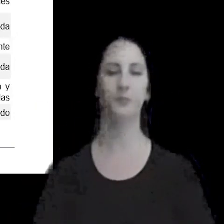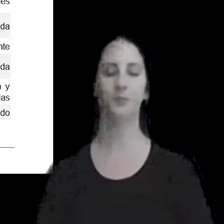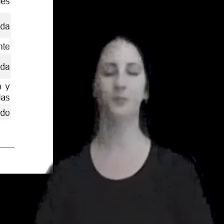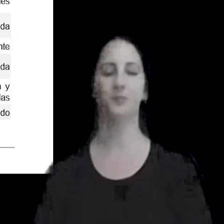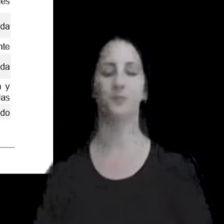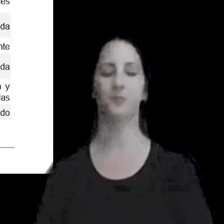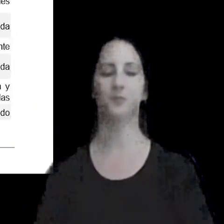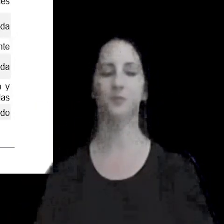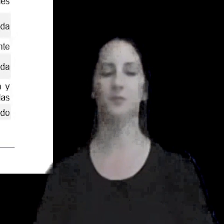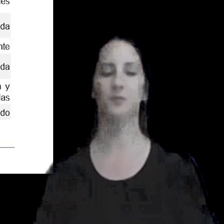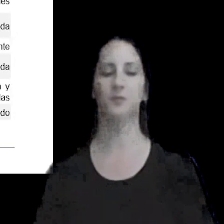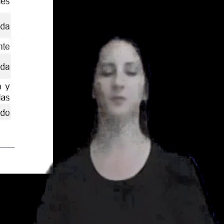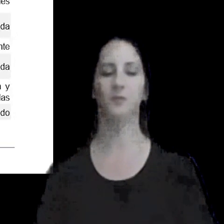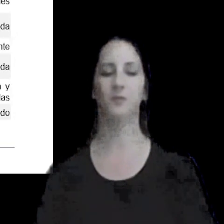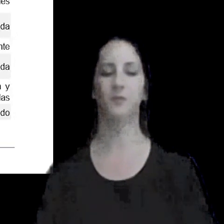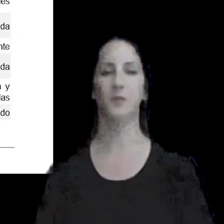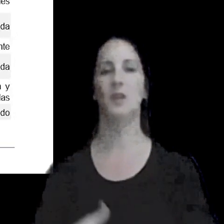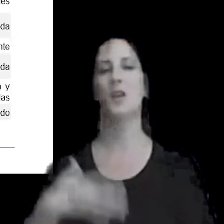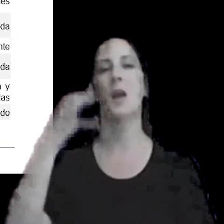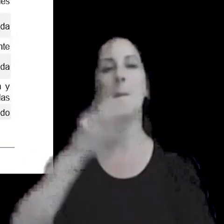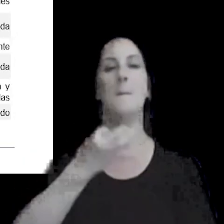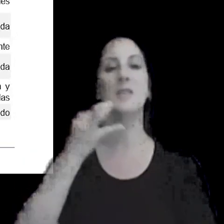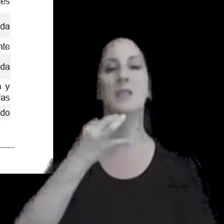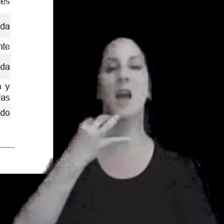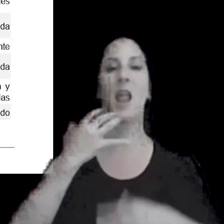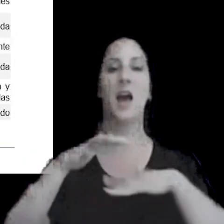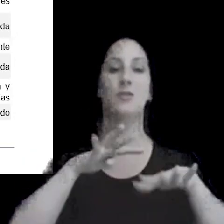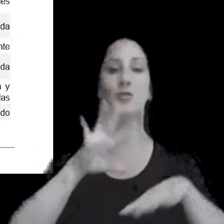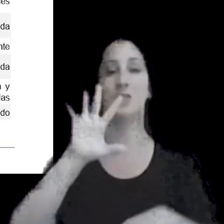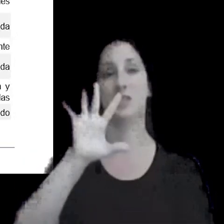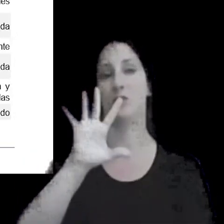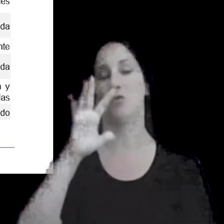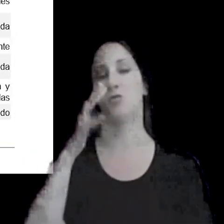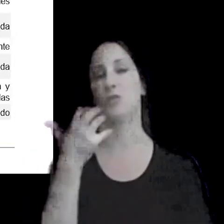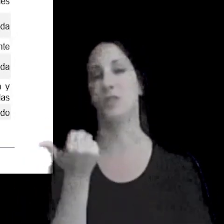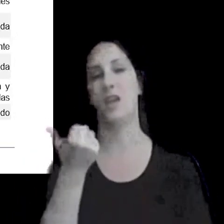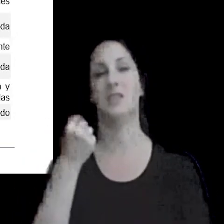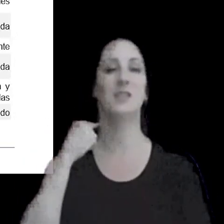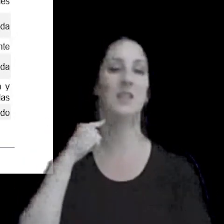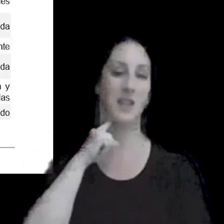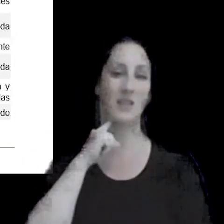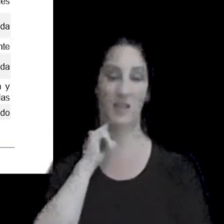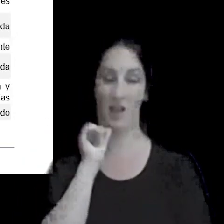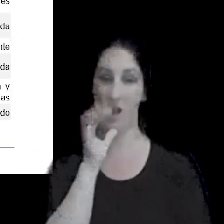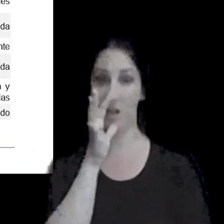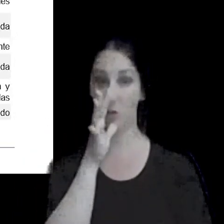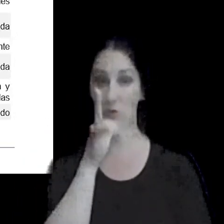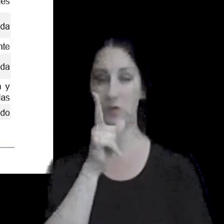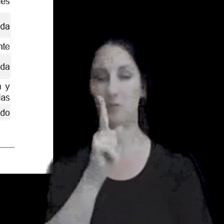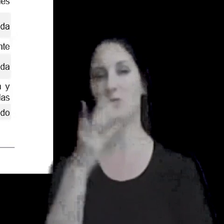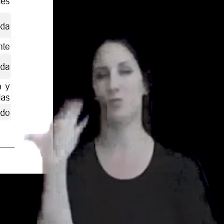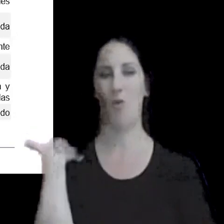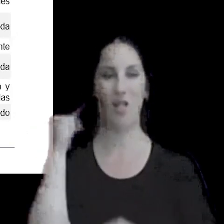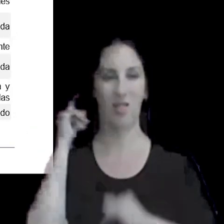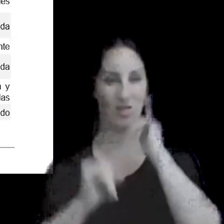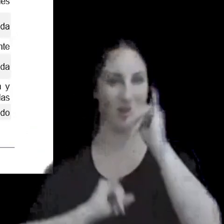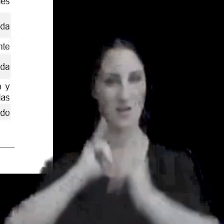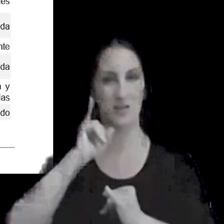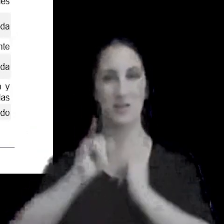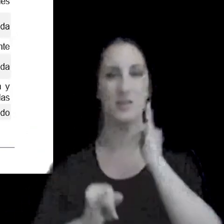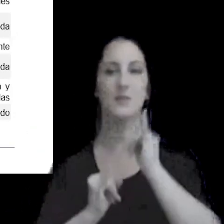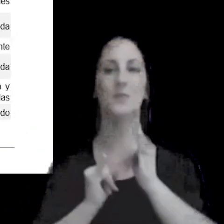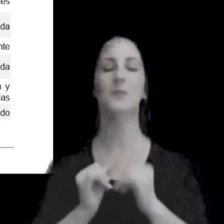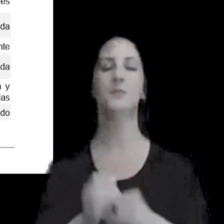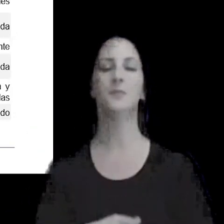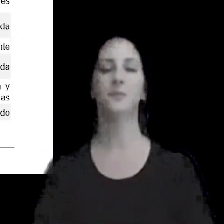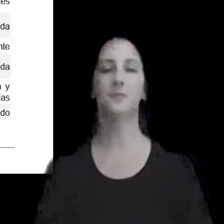y específicamente en las acciones 5, 6, 13 y 14 que como habíamos visto anteriormente son